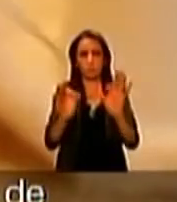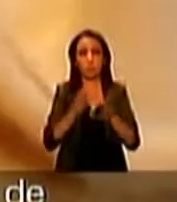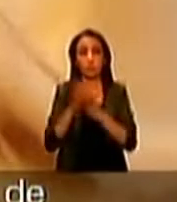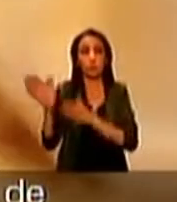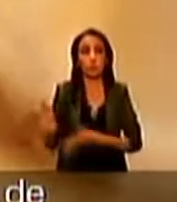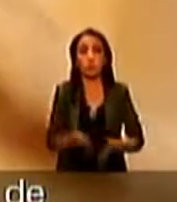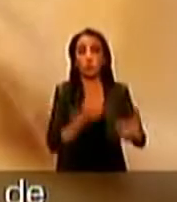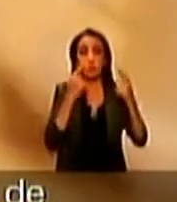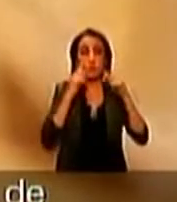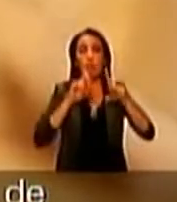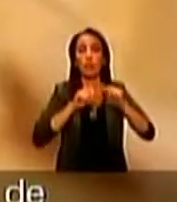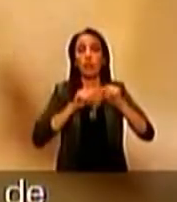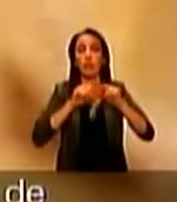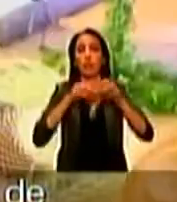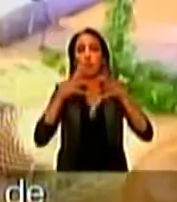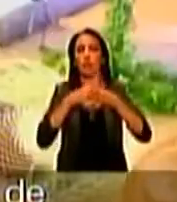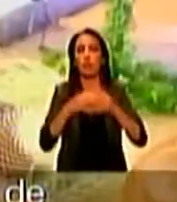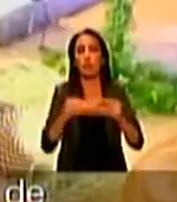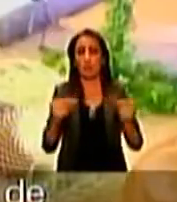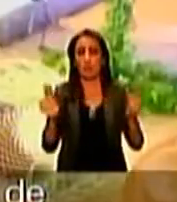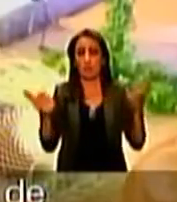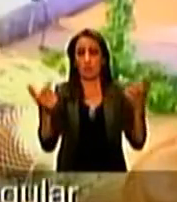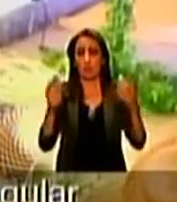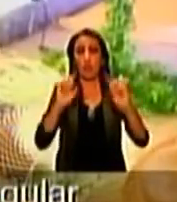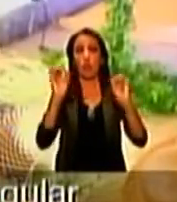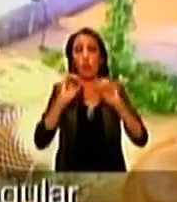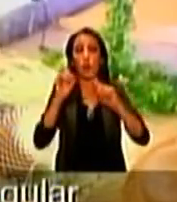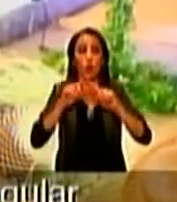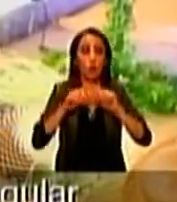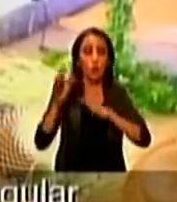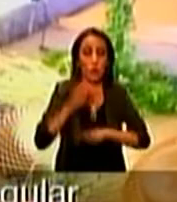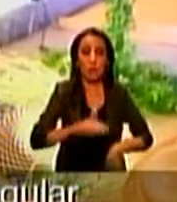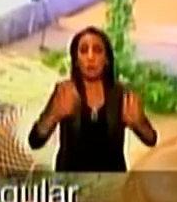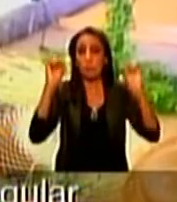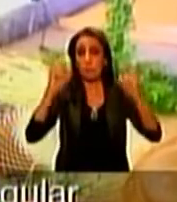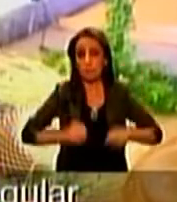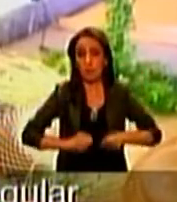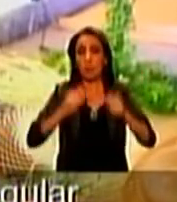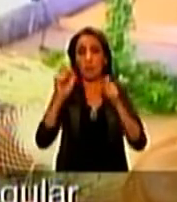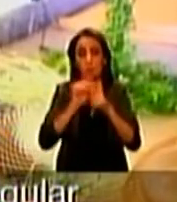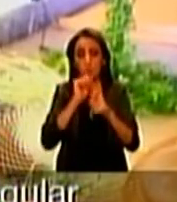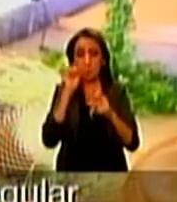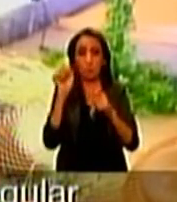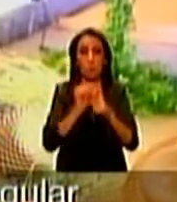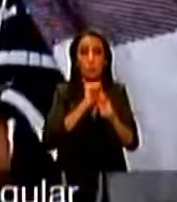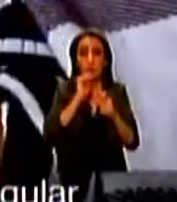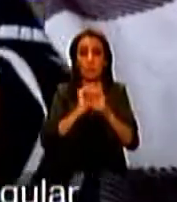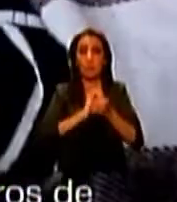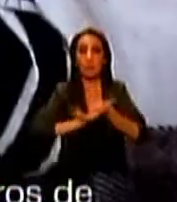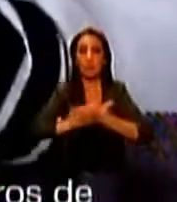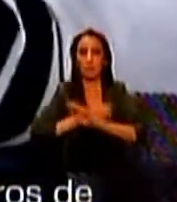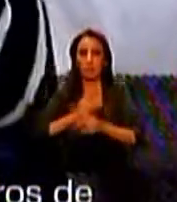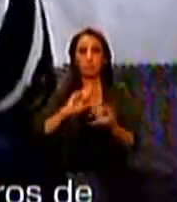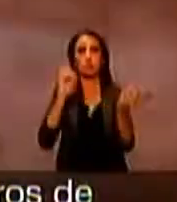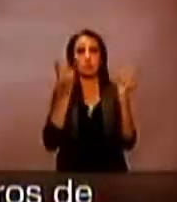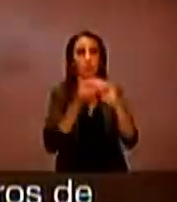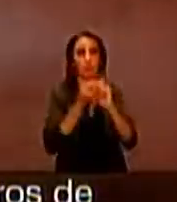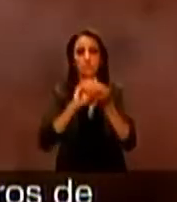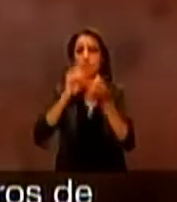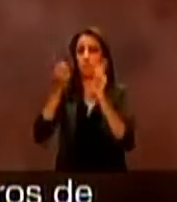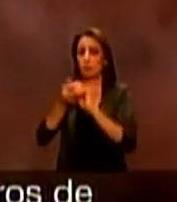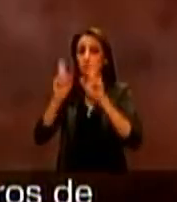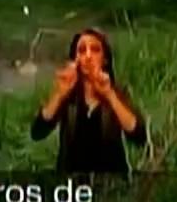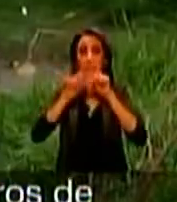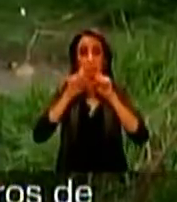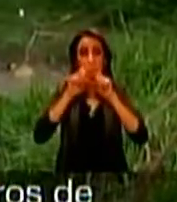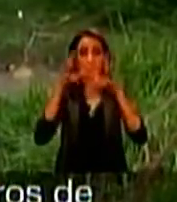El terminado del sombrero va de acuerdo a la calidad que sea. Si requiere usted un sombrero regular, puede tejer en un día. Y luego va alternando los